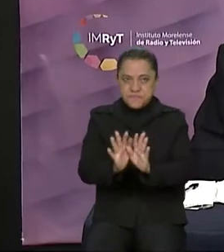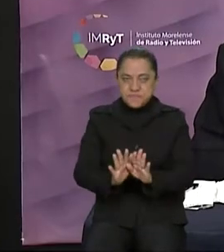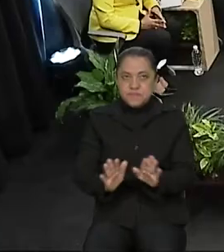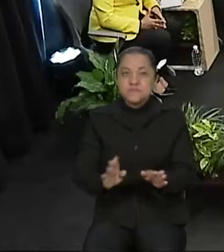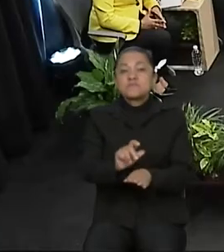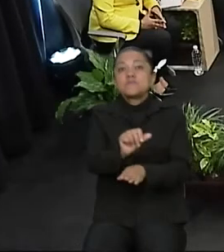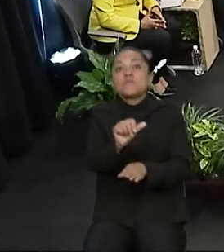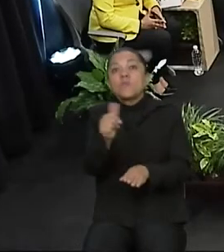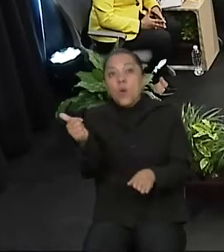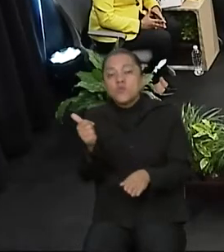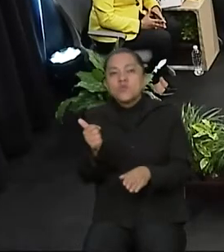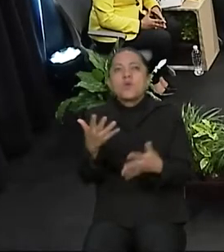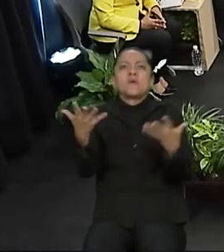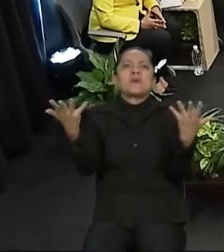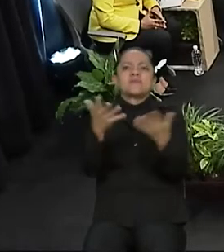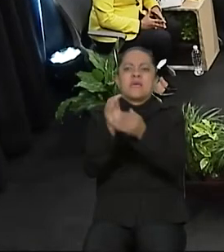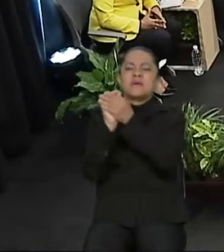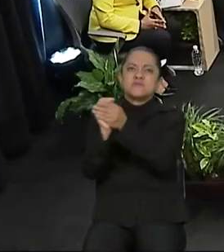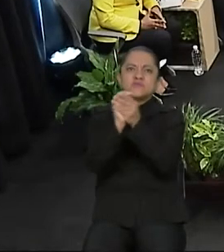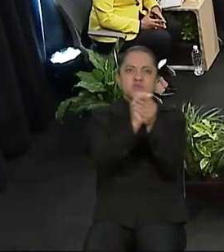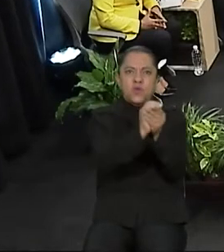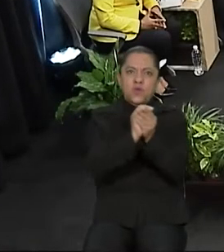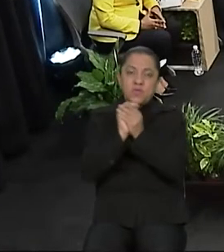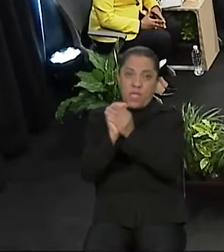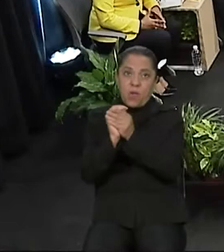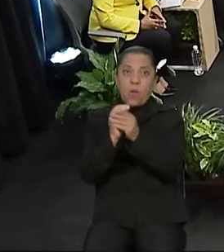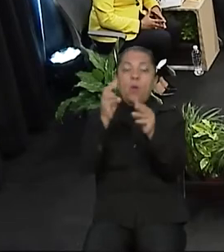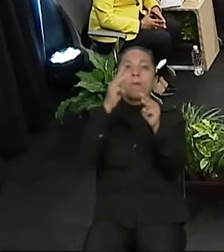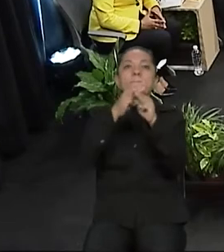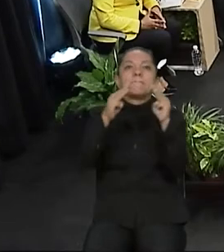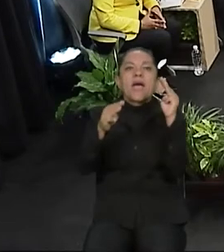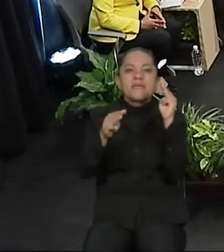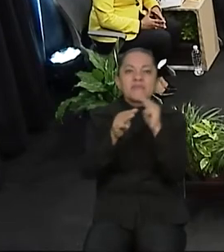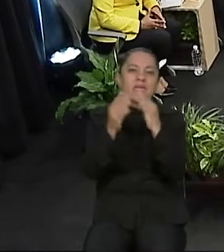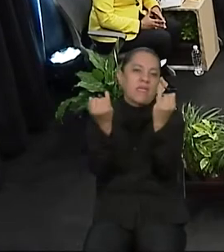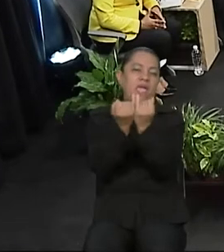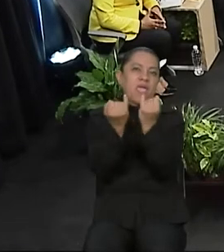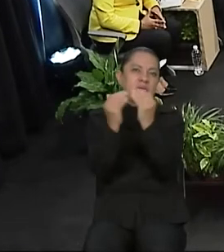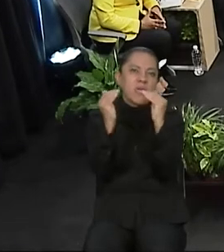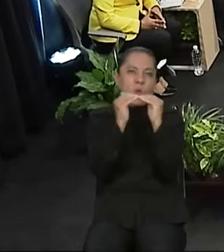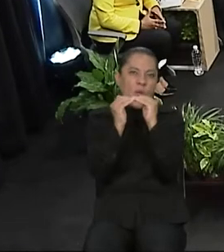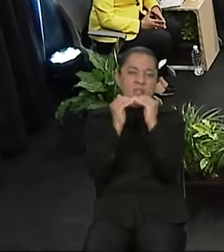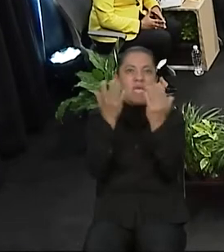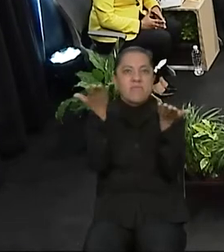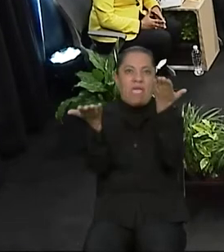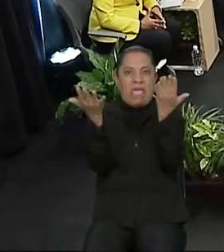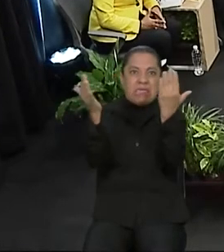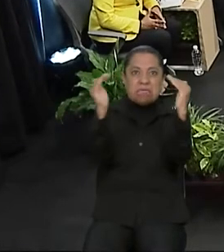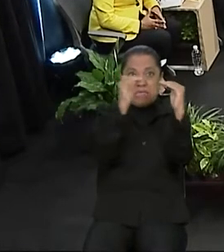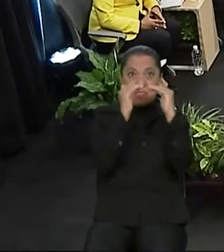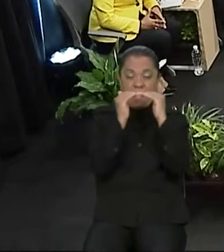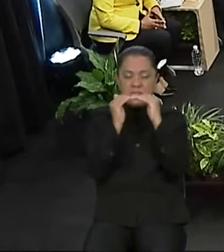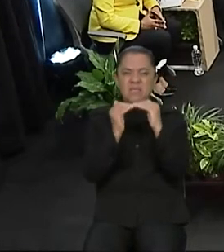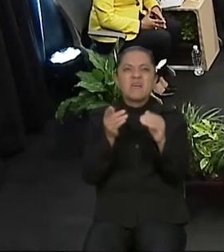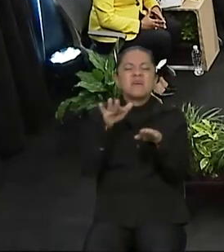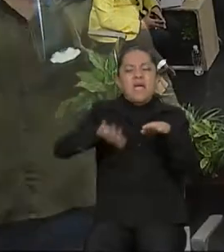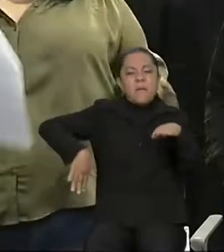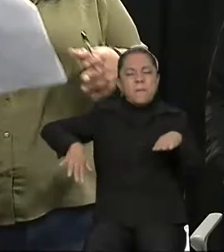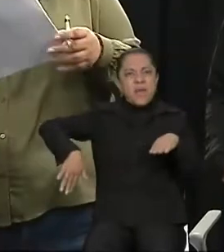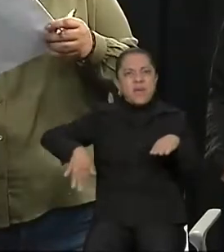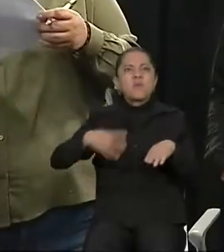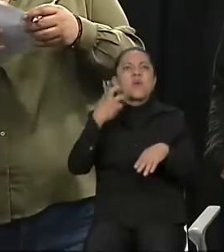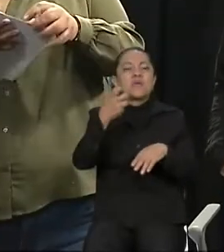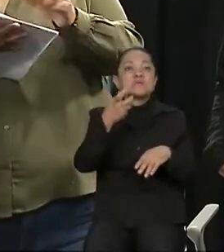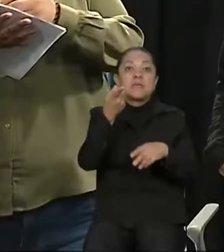sorteos en materia de igualdad y de equidad, previo al inicio de este debate. Los representantes de los candidatos aquí